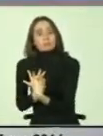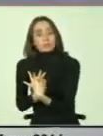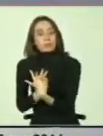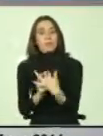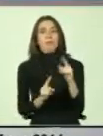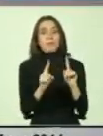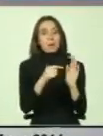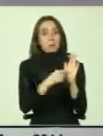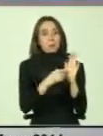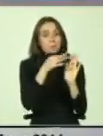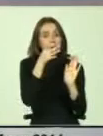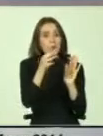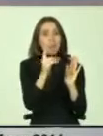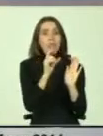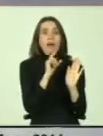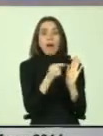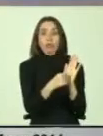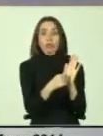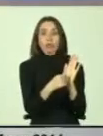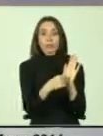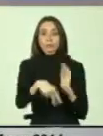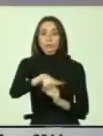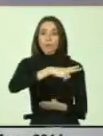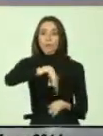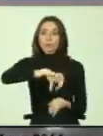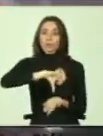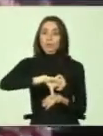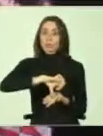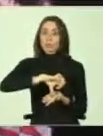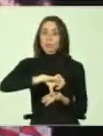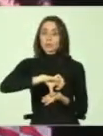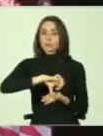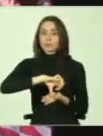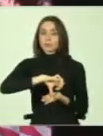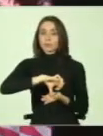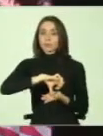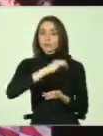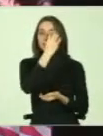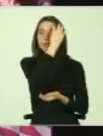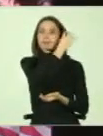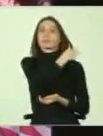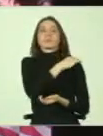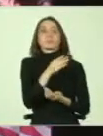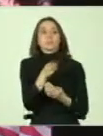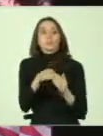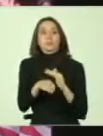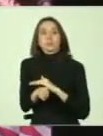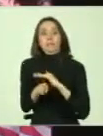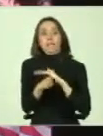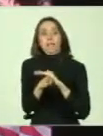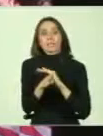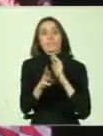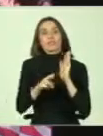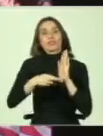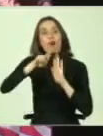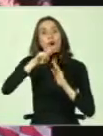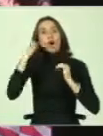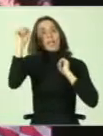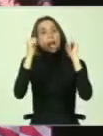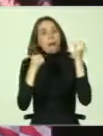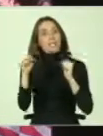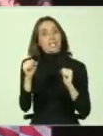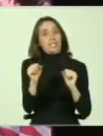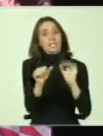Algunos datos en cifras. Nuestro país tiene, vinculado al acceso, por ejemplo, a rehabilitación, el dato exacto